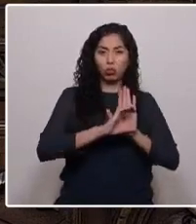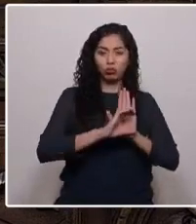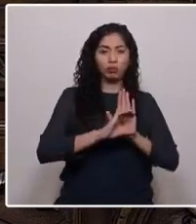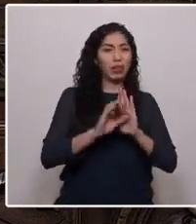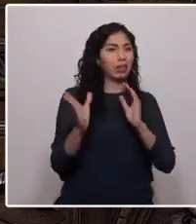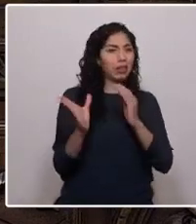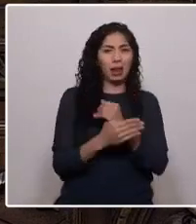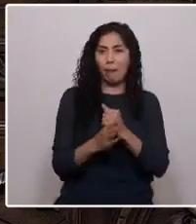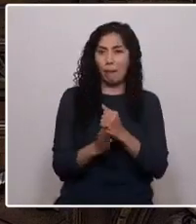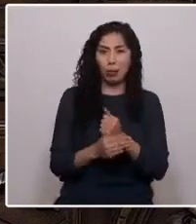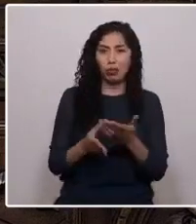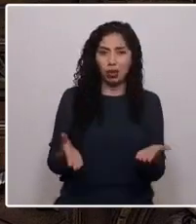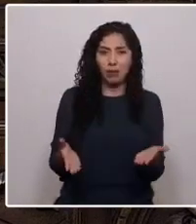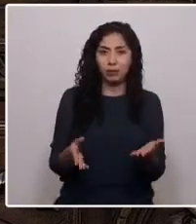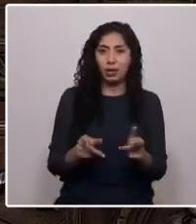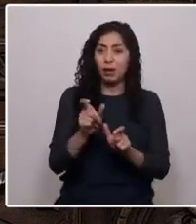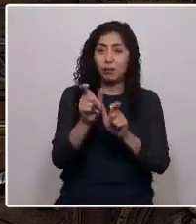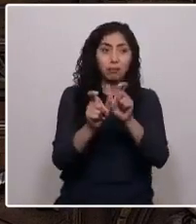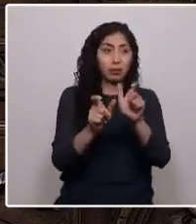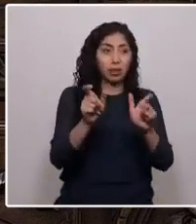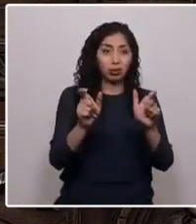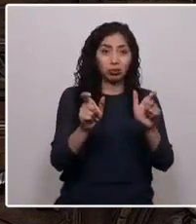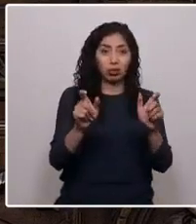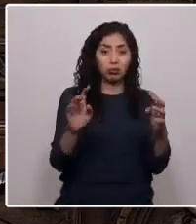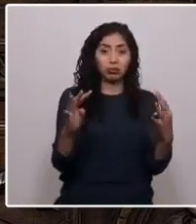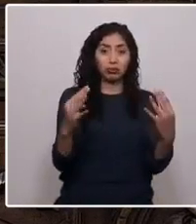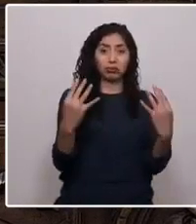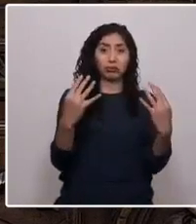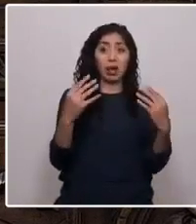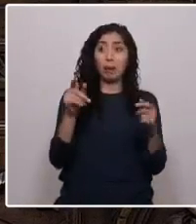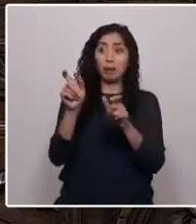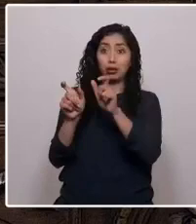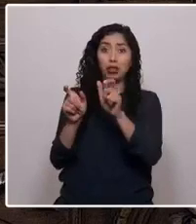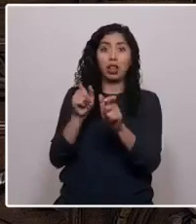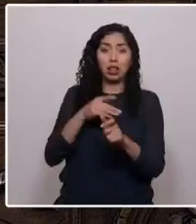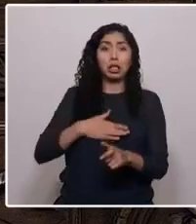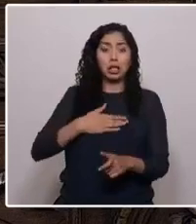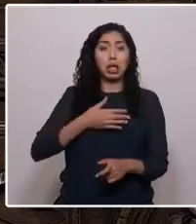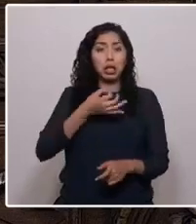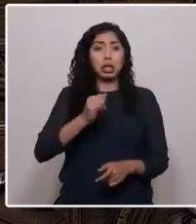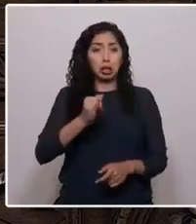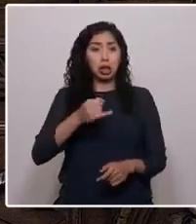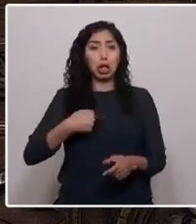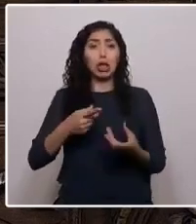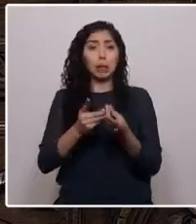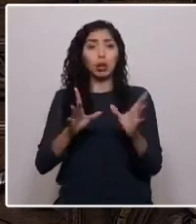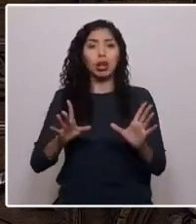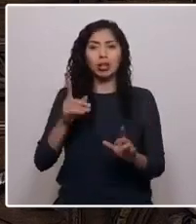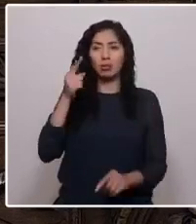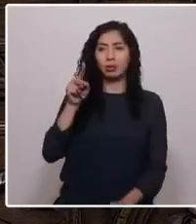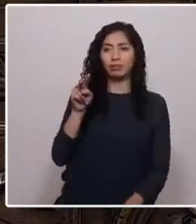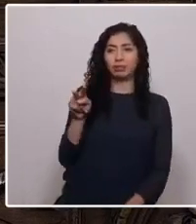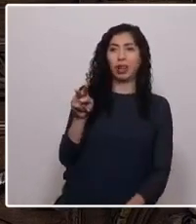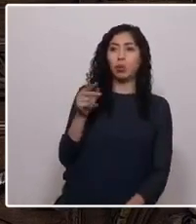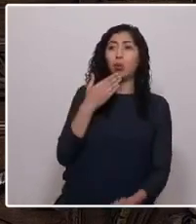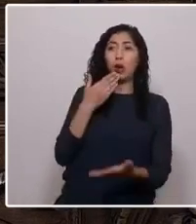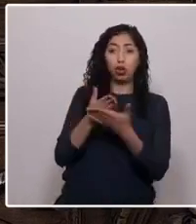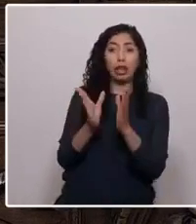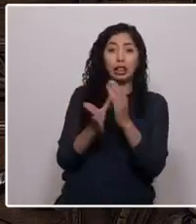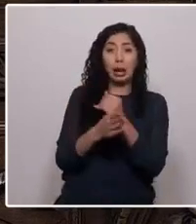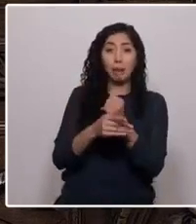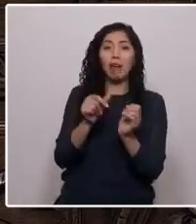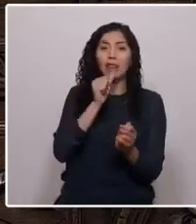ante los ojos de quienes se hacen llamar demócratas pero que no han tenido el coraje de denunciar las trampas. Carentes de